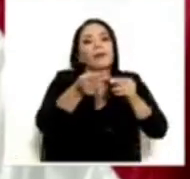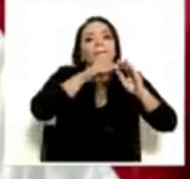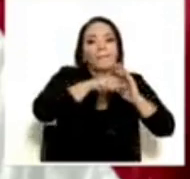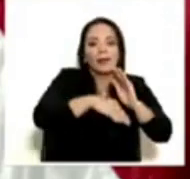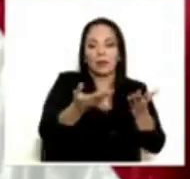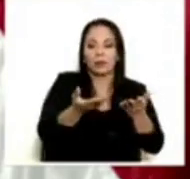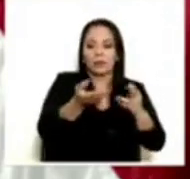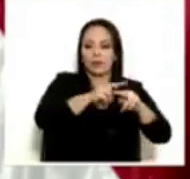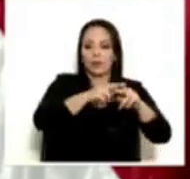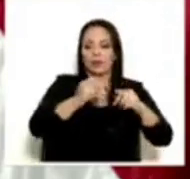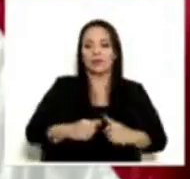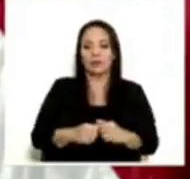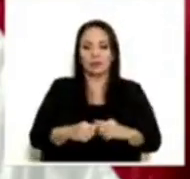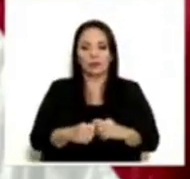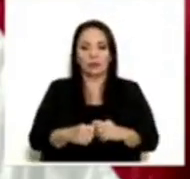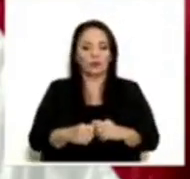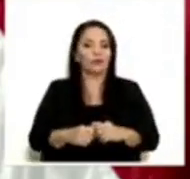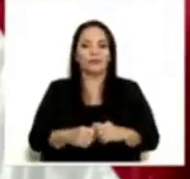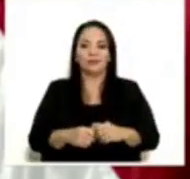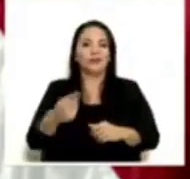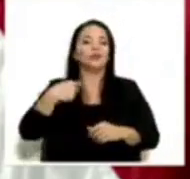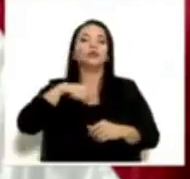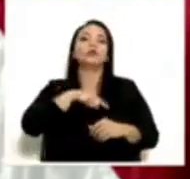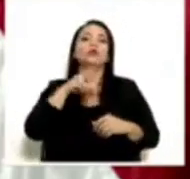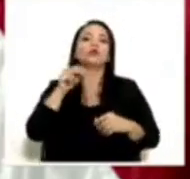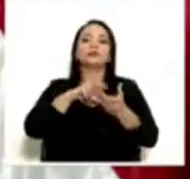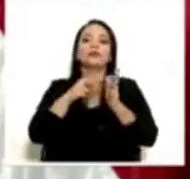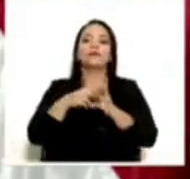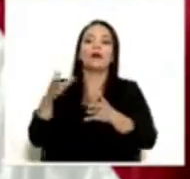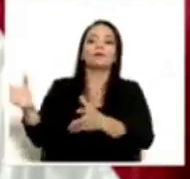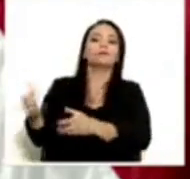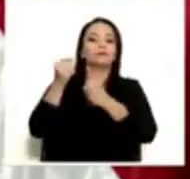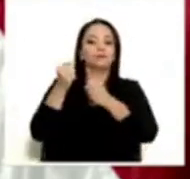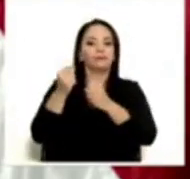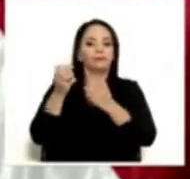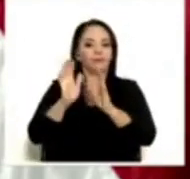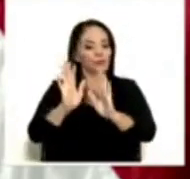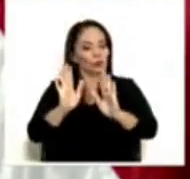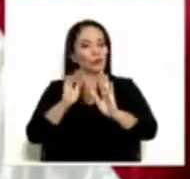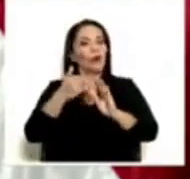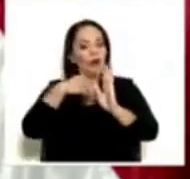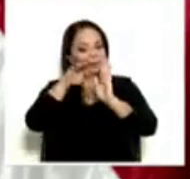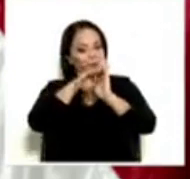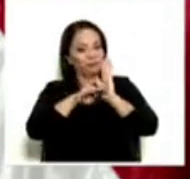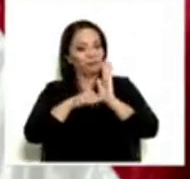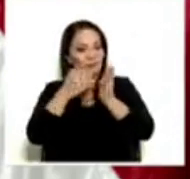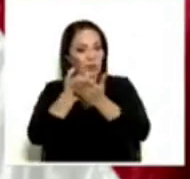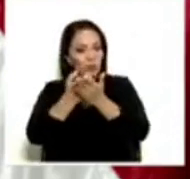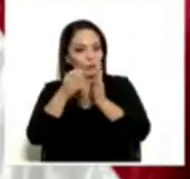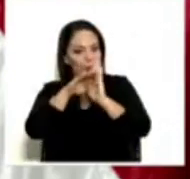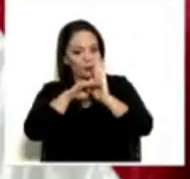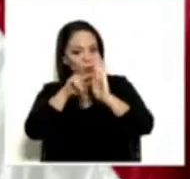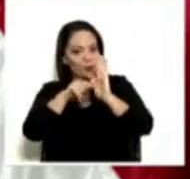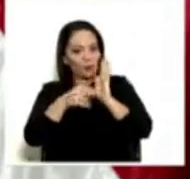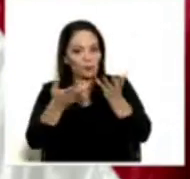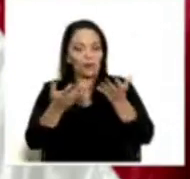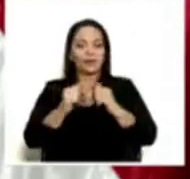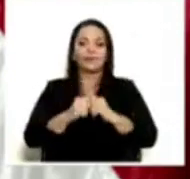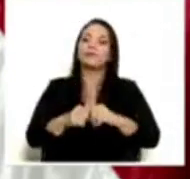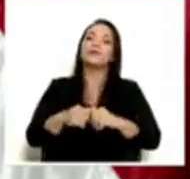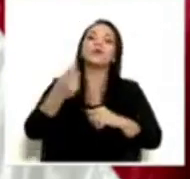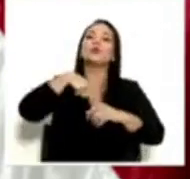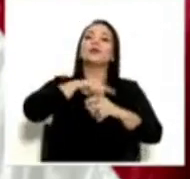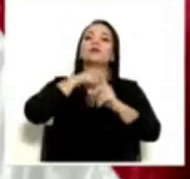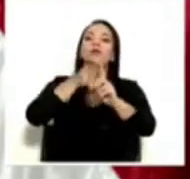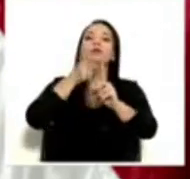dentro del marco de la lógica económica. Nuestro objetivo es, en